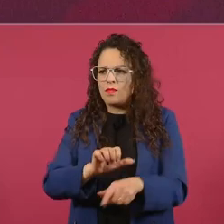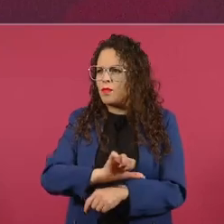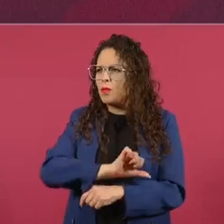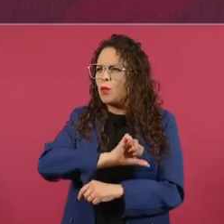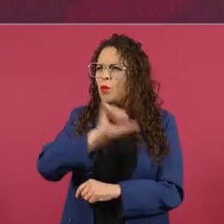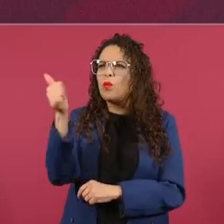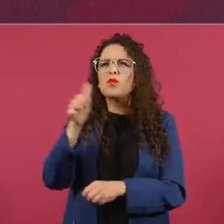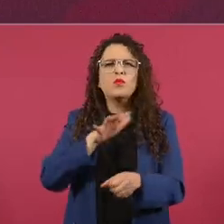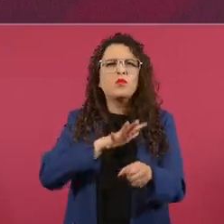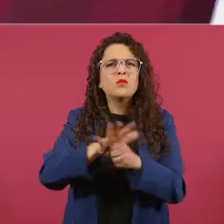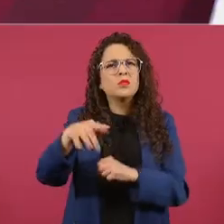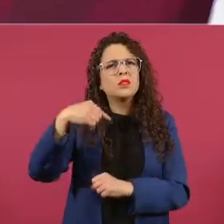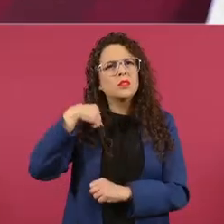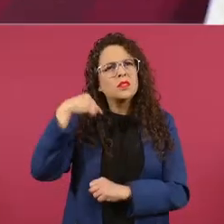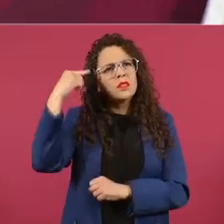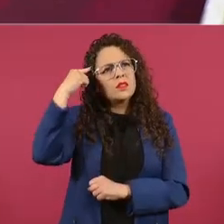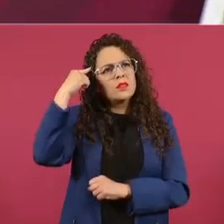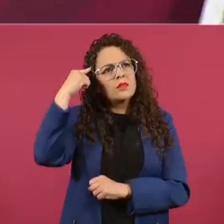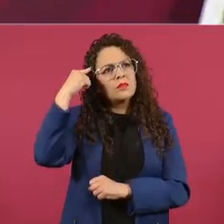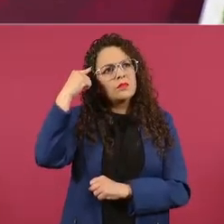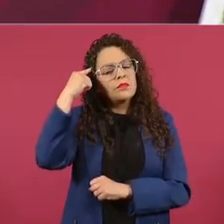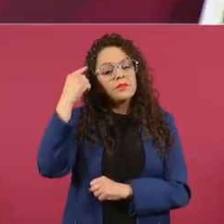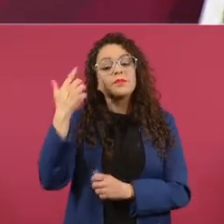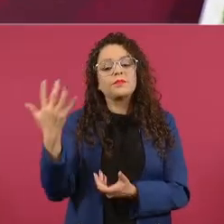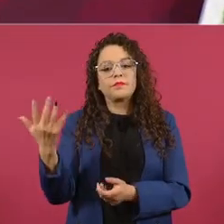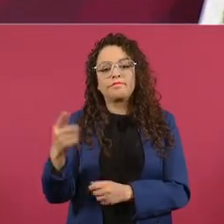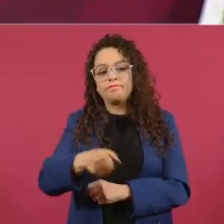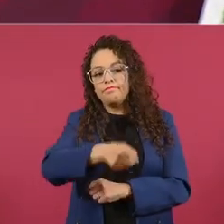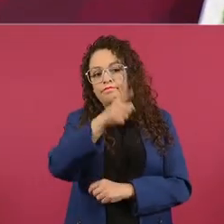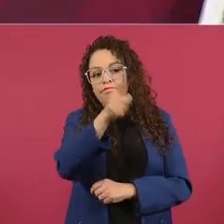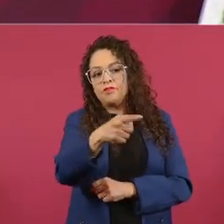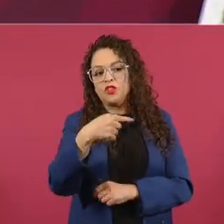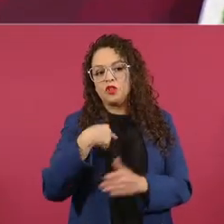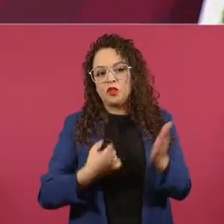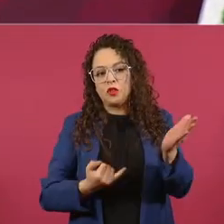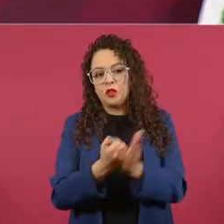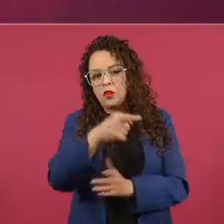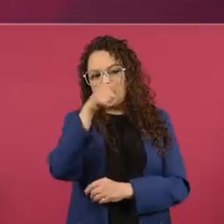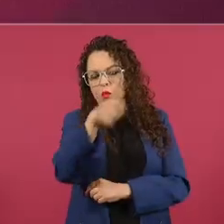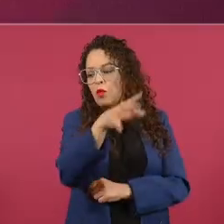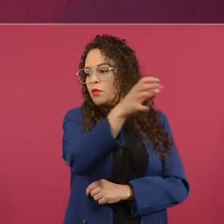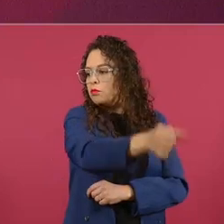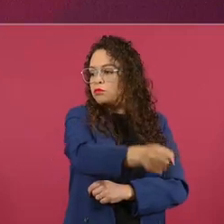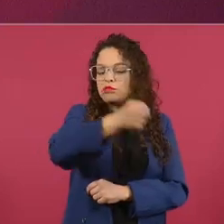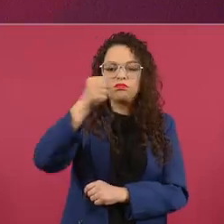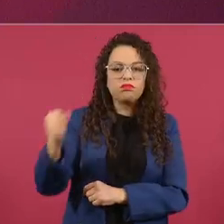el dedazo el dedazo